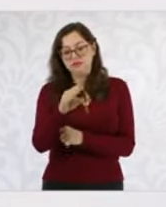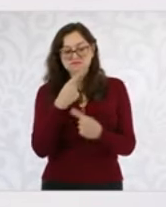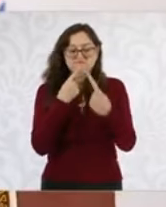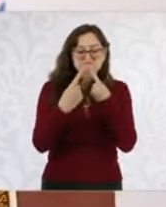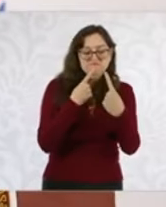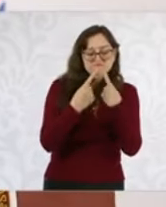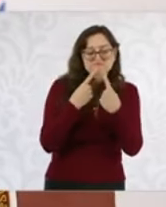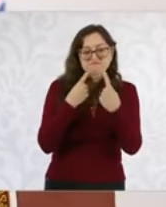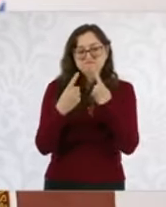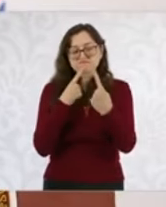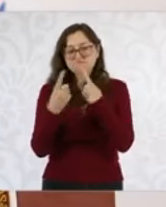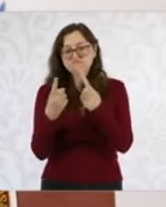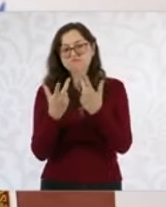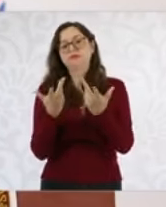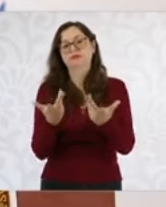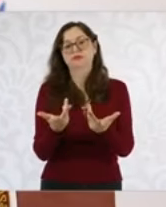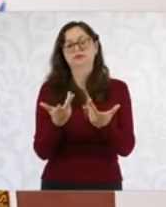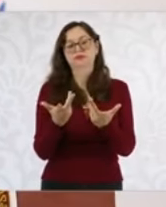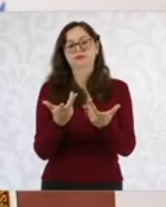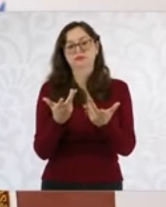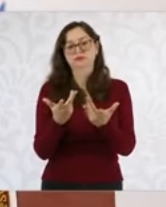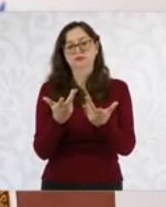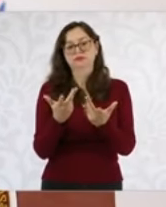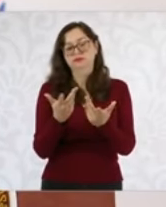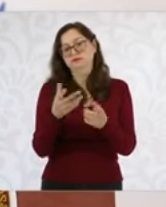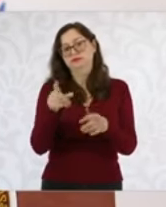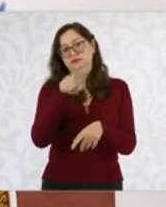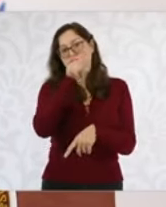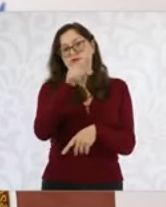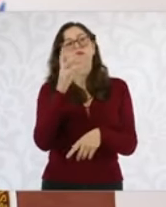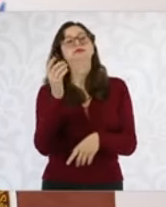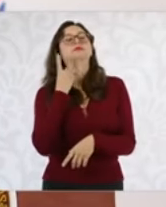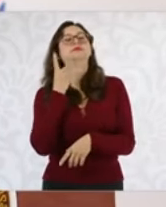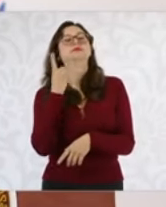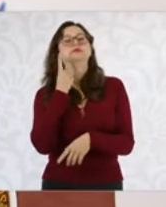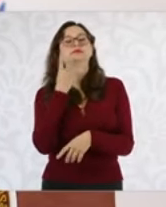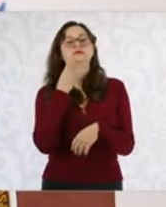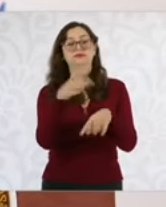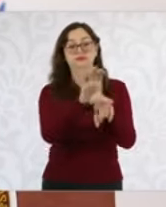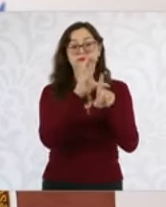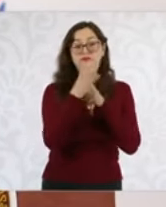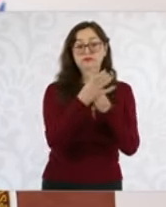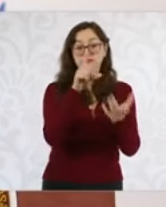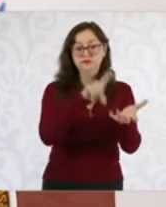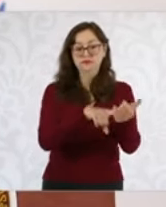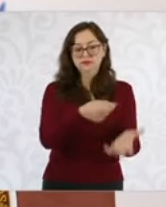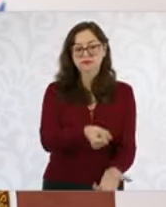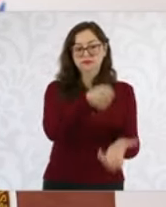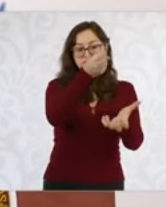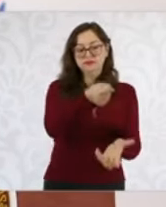evidentemente ahí con la… primero con la comisión de presupuesto y después ya con él, con la Cámara de Diputados.